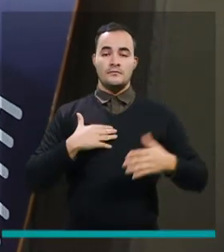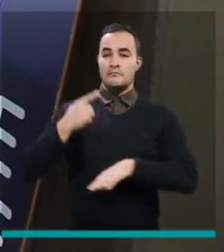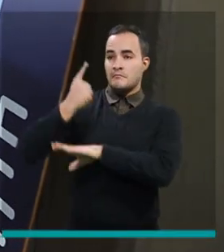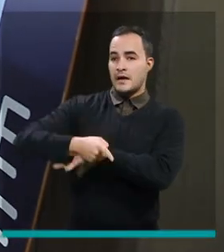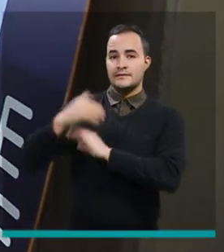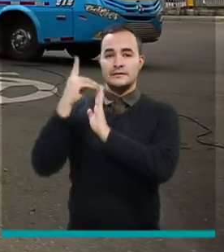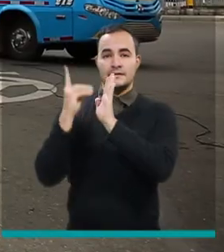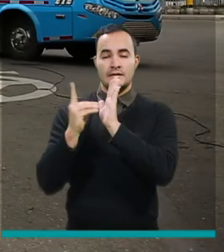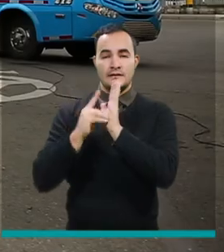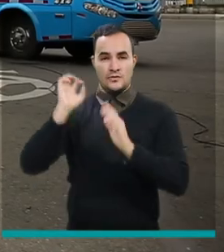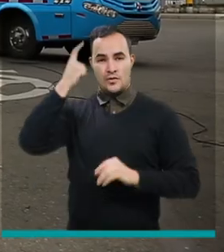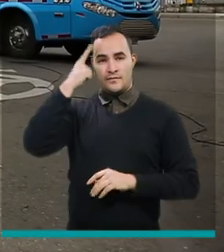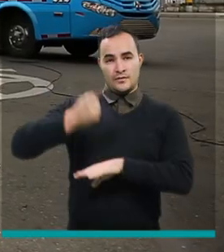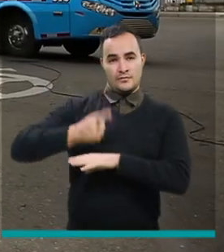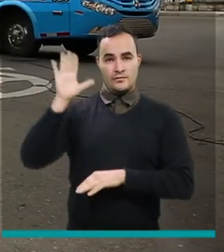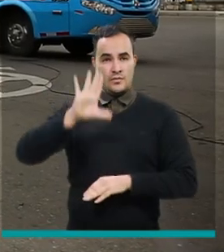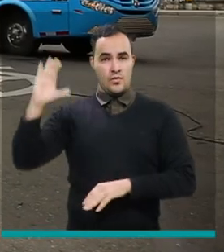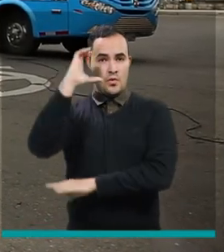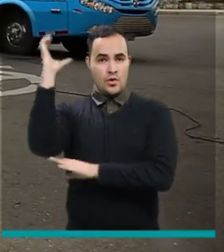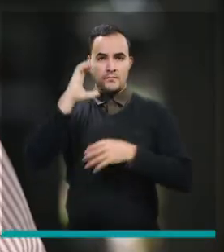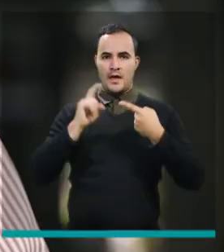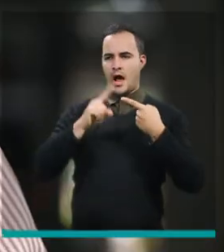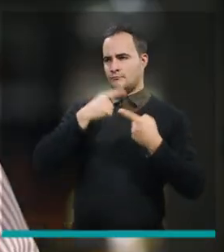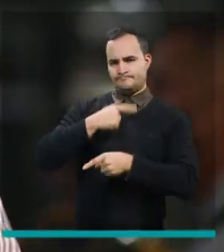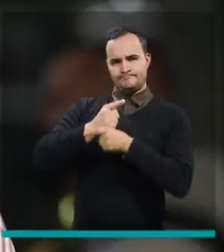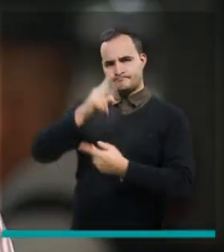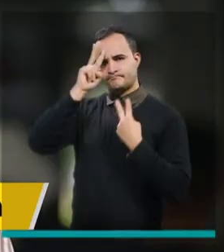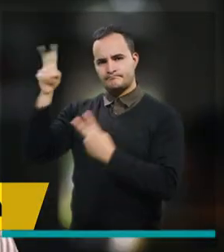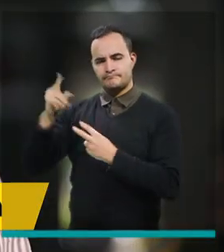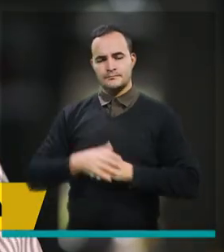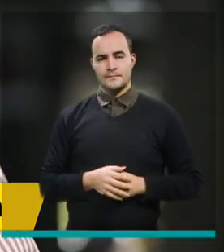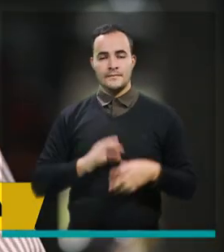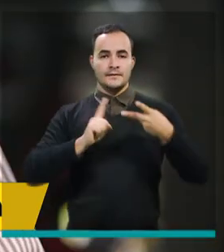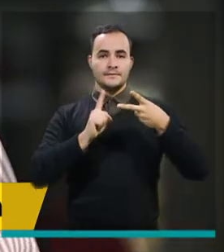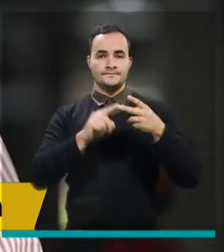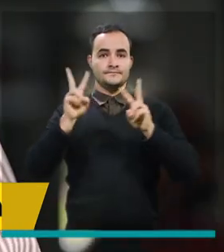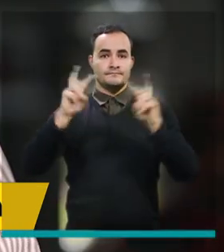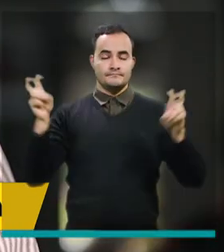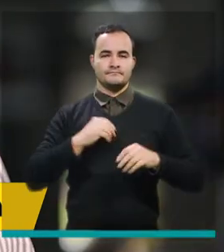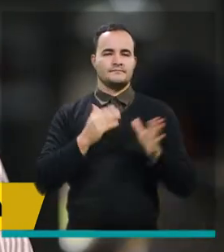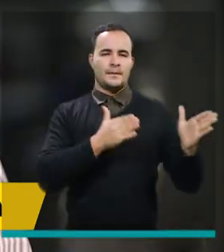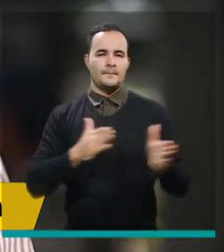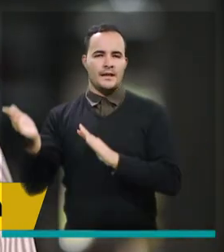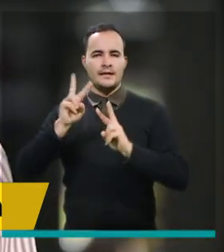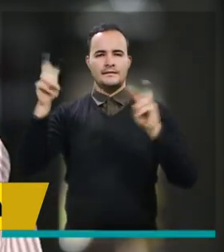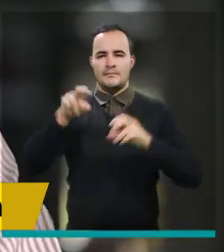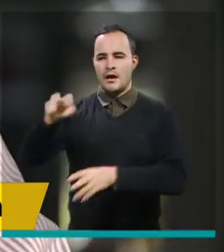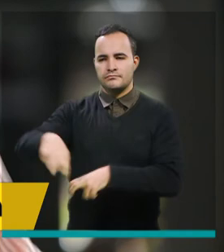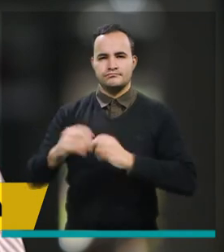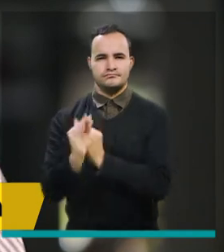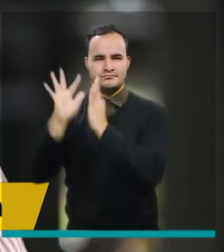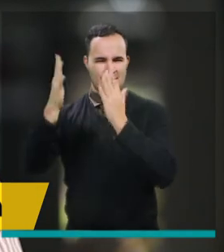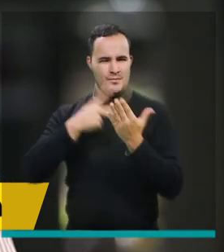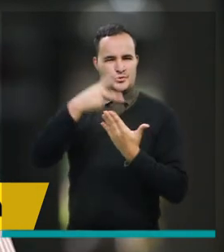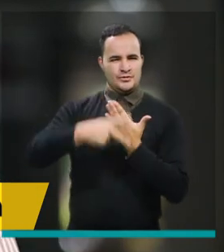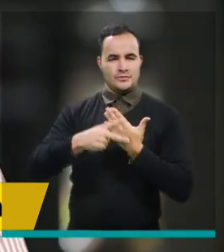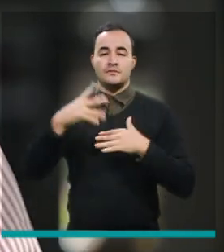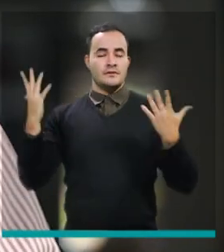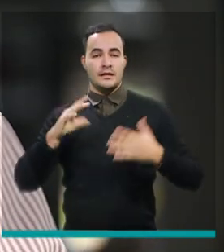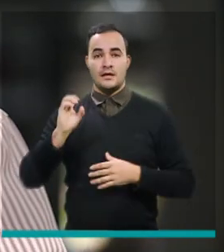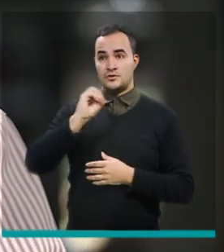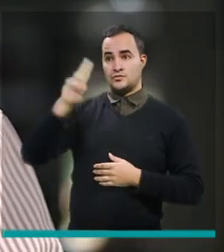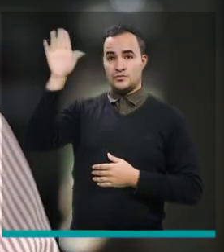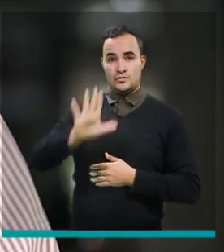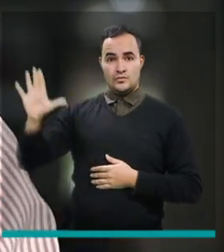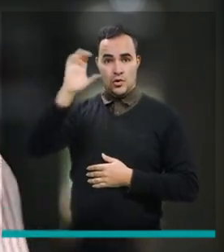excepciones de los de los decretos gubernamentales la segunda cosecha cafetera plan cosecha donde 11 municipios del